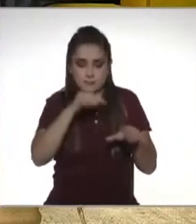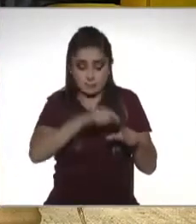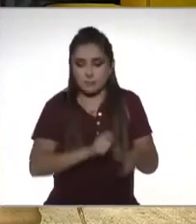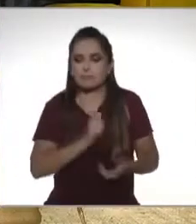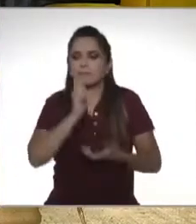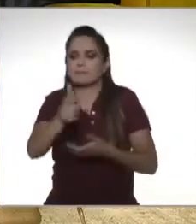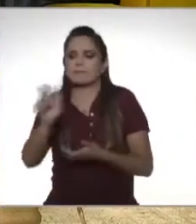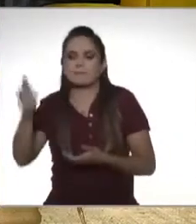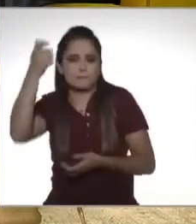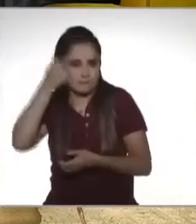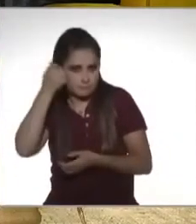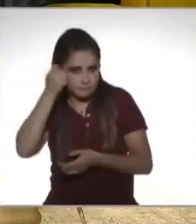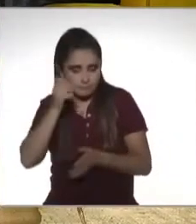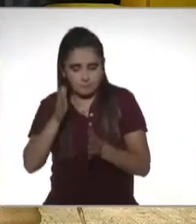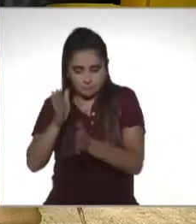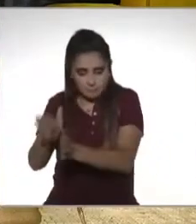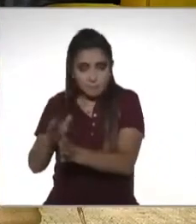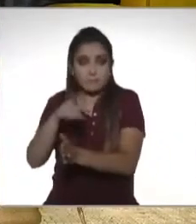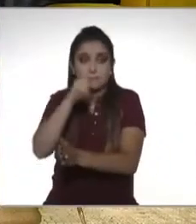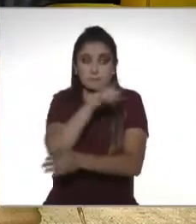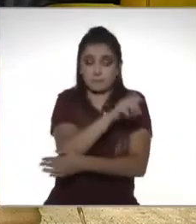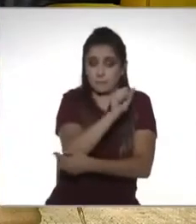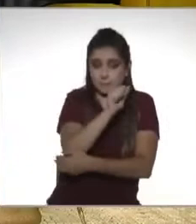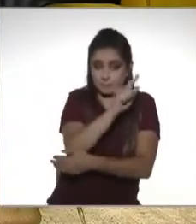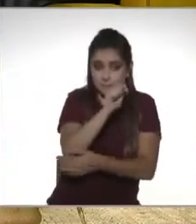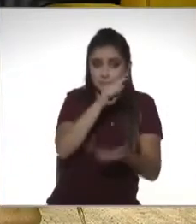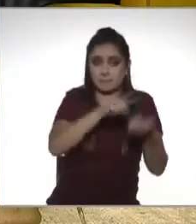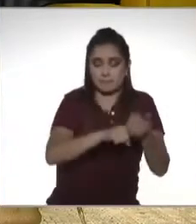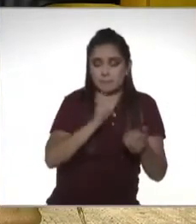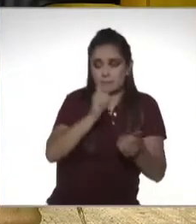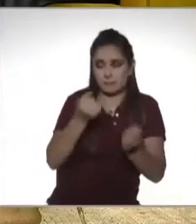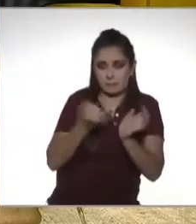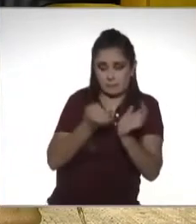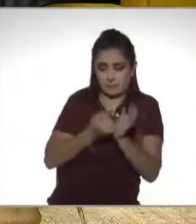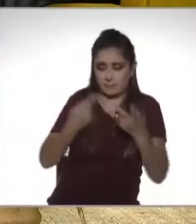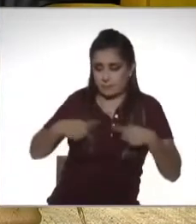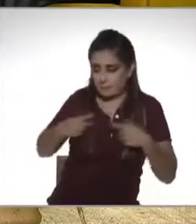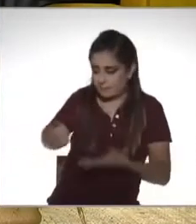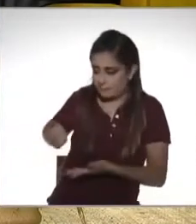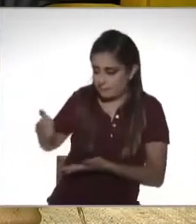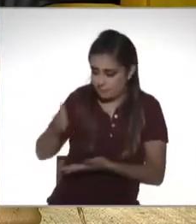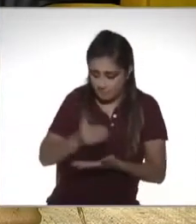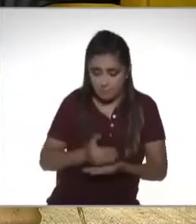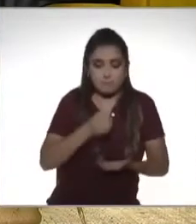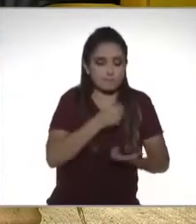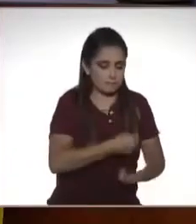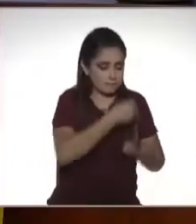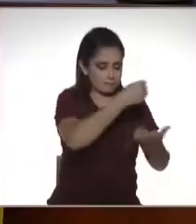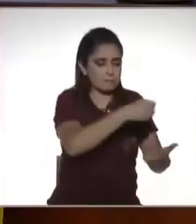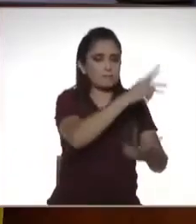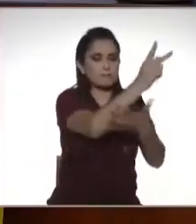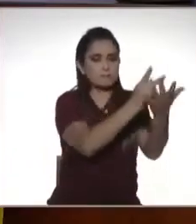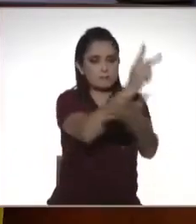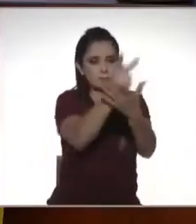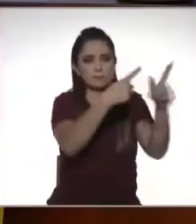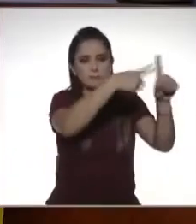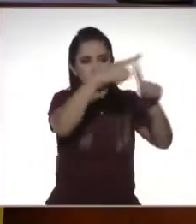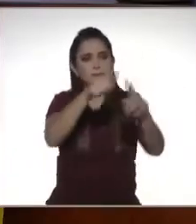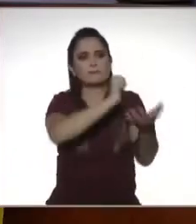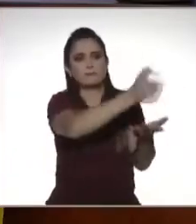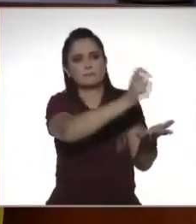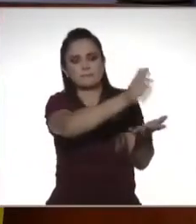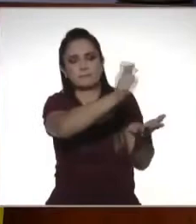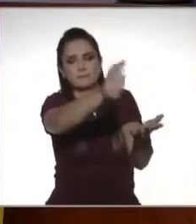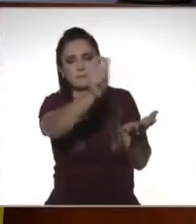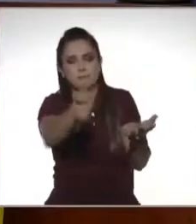Entonces, es una parte, pero se va acumulando junto con las cuotas que sí son un tipo de contribución, que son las cuotas de seguridad social